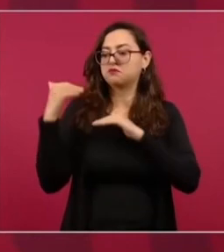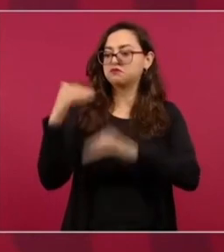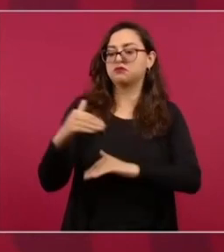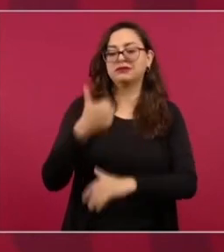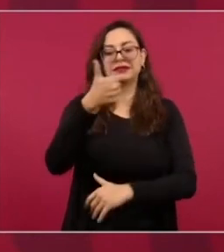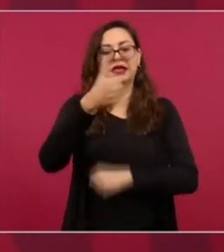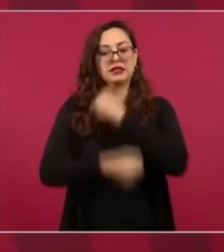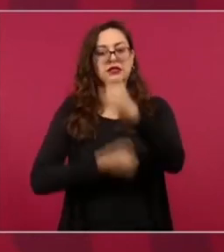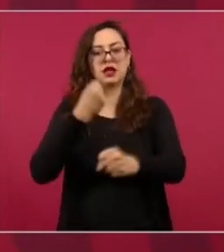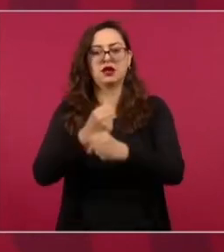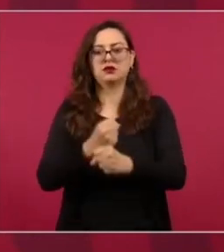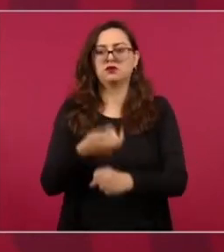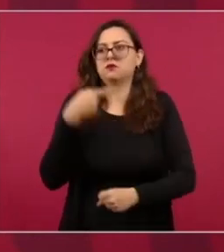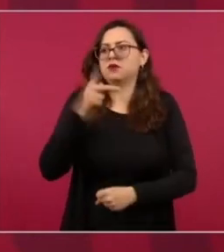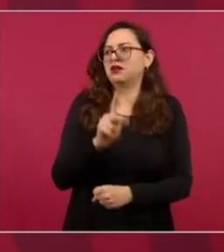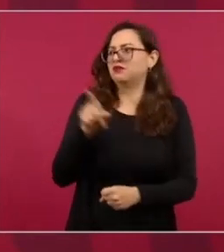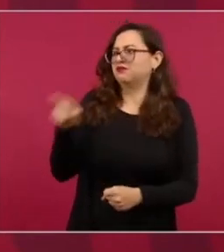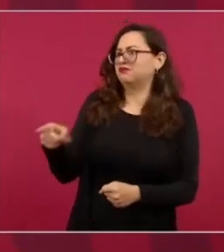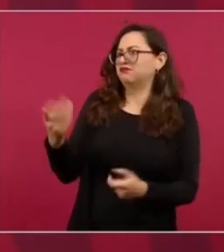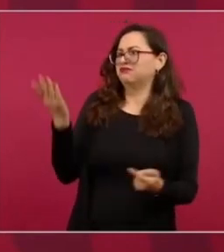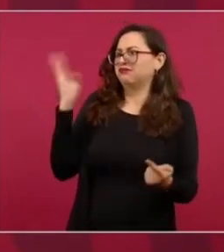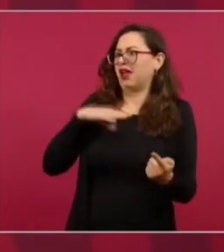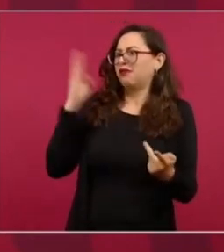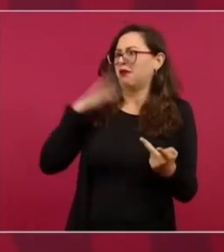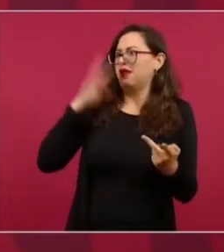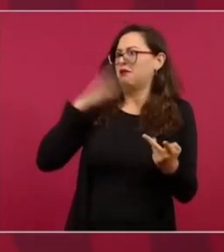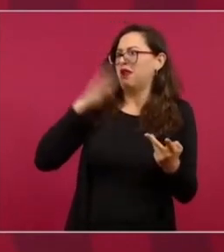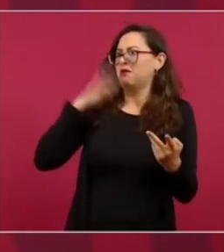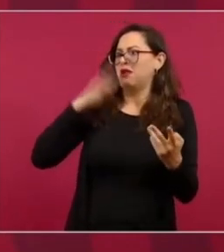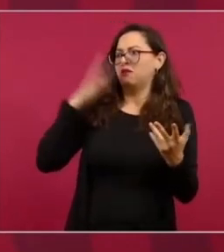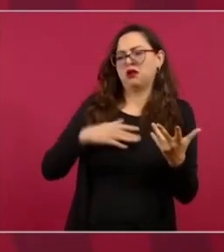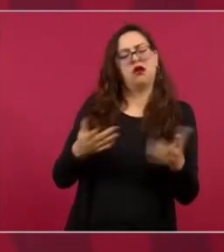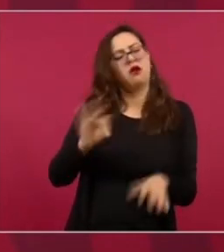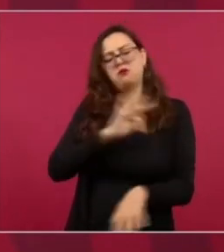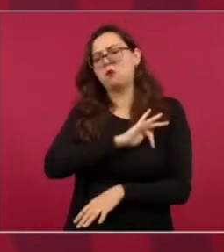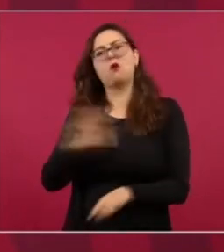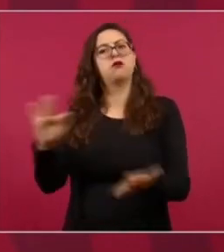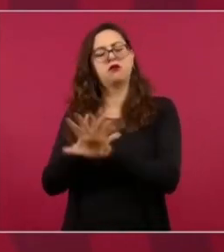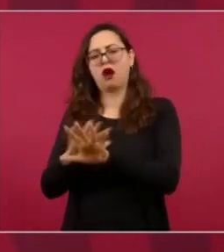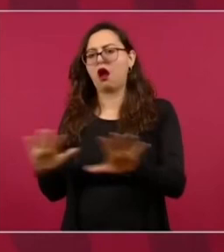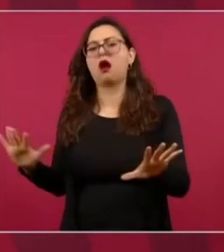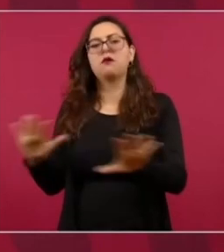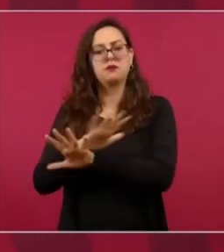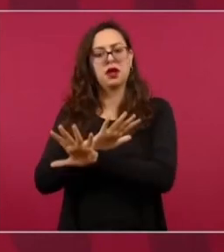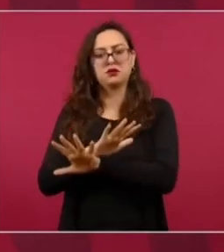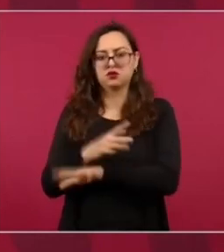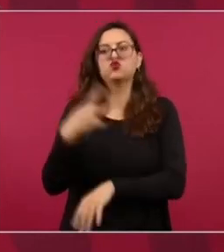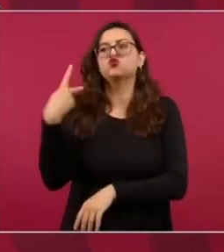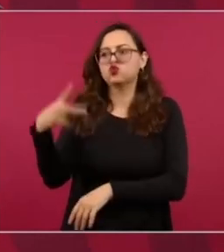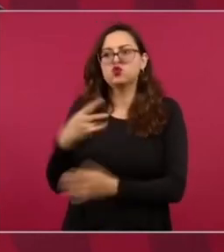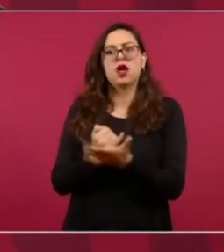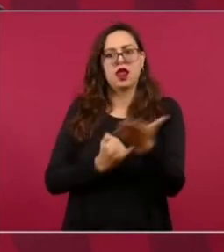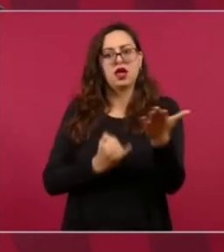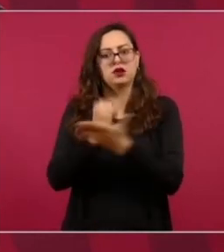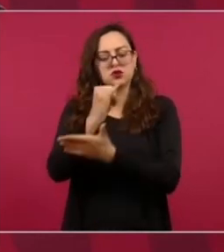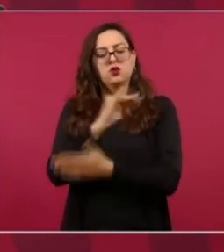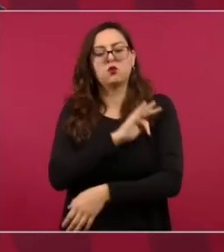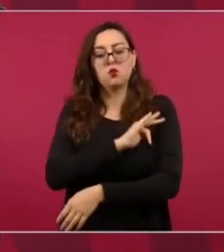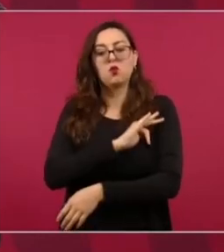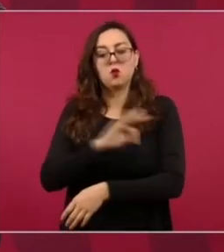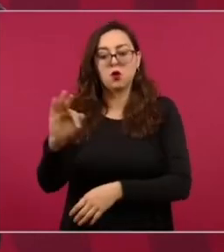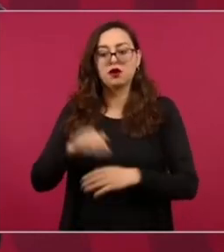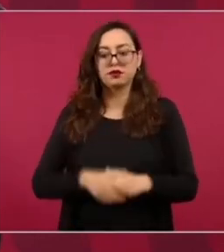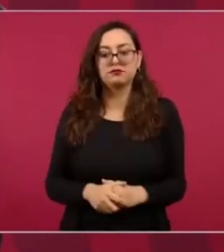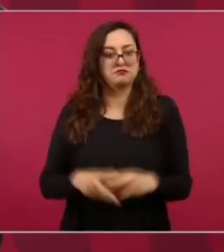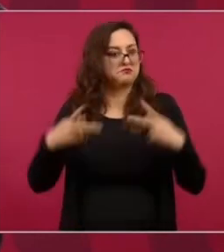el derecho de cambiar la forma de su gobierno el